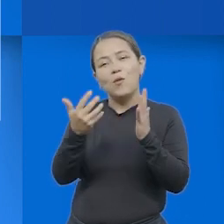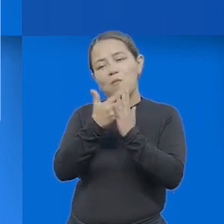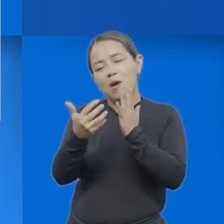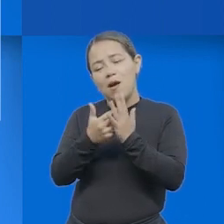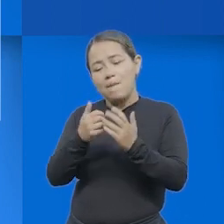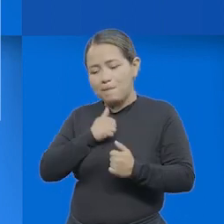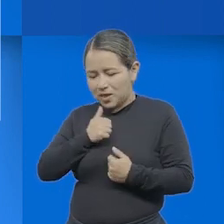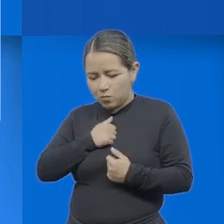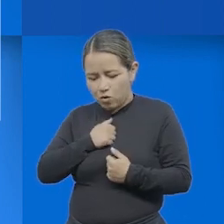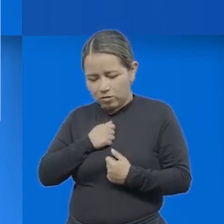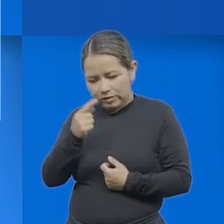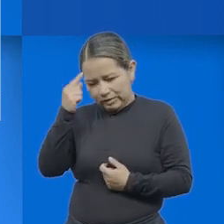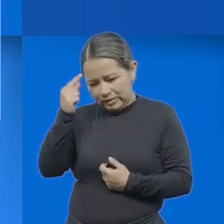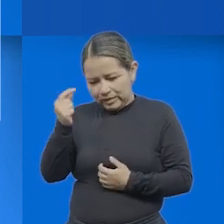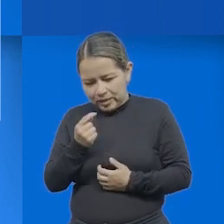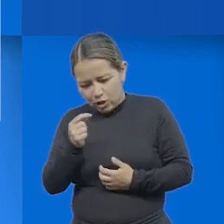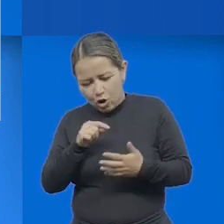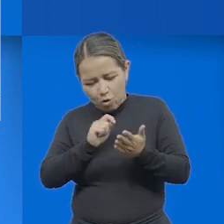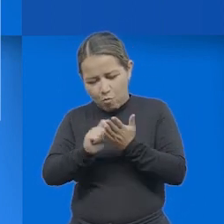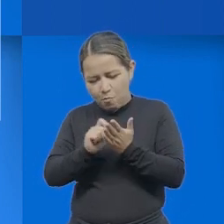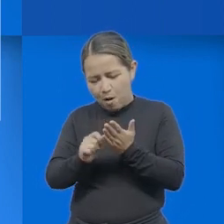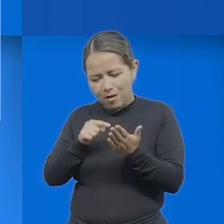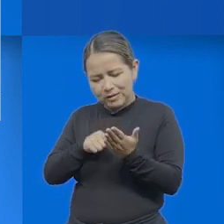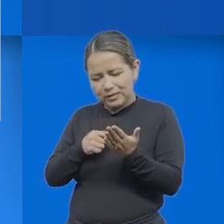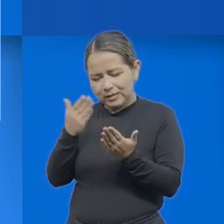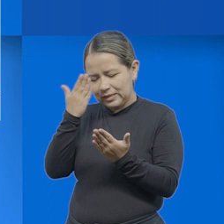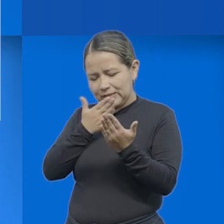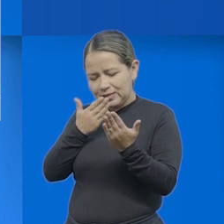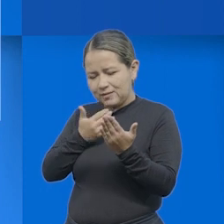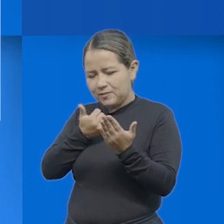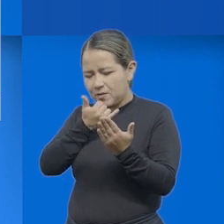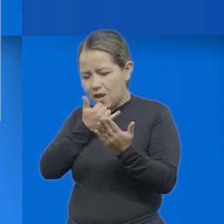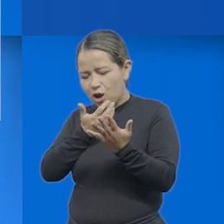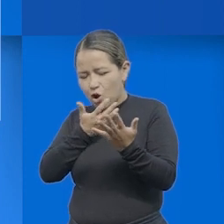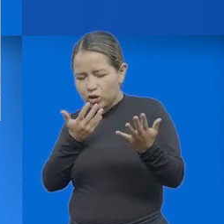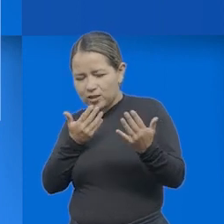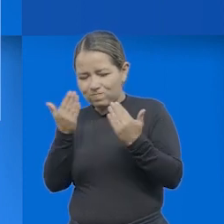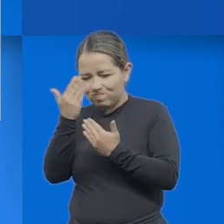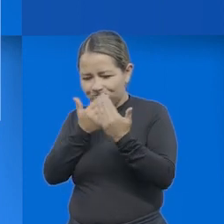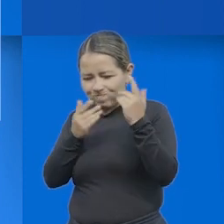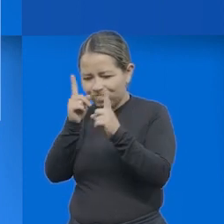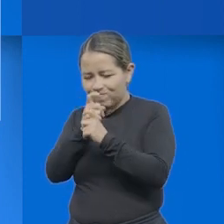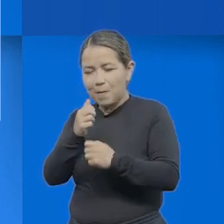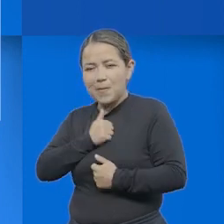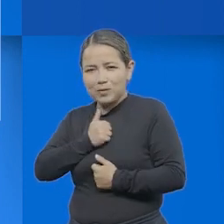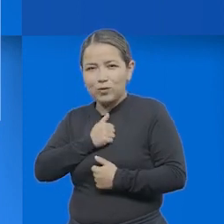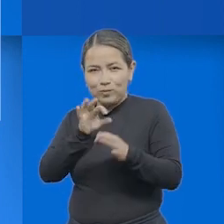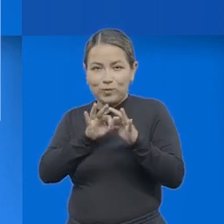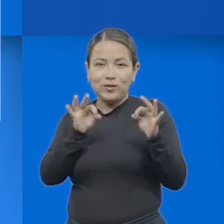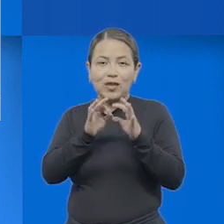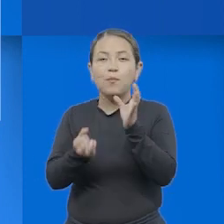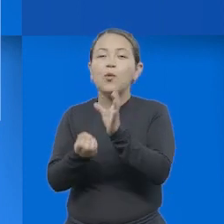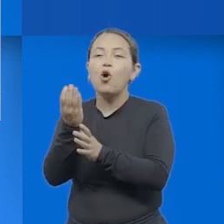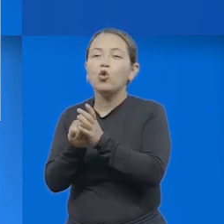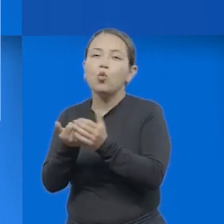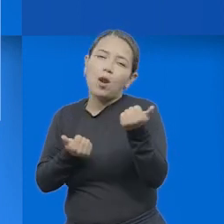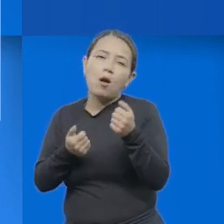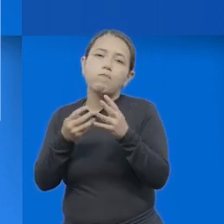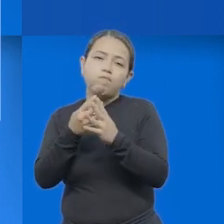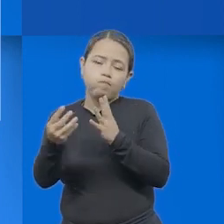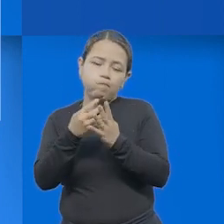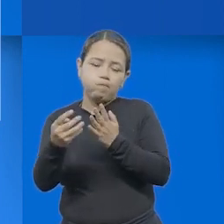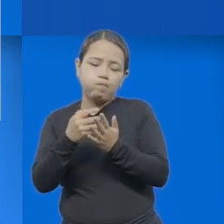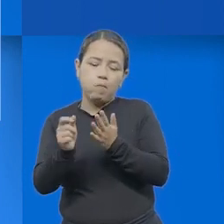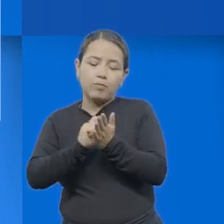puedo yo ser autocrítico con este ejercicio de escritura que acabo de hacer. Entonces, ¿y cuál es el producto acá? El texto